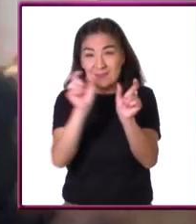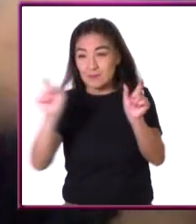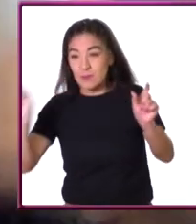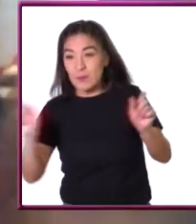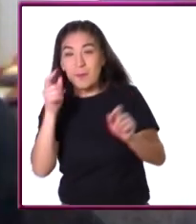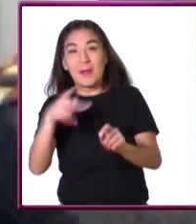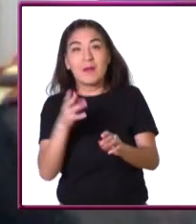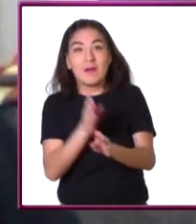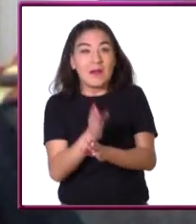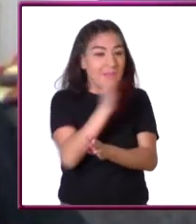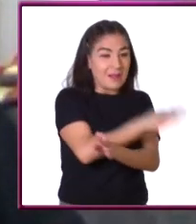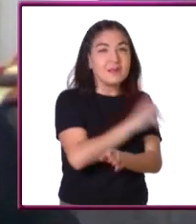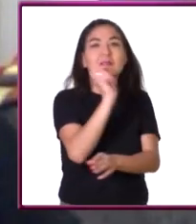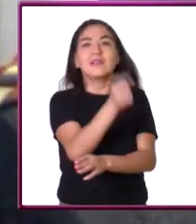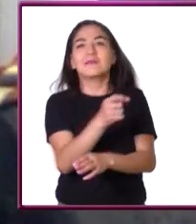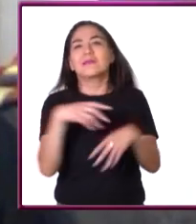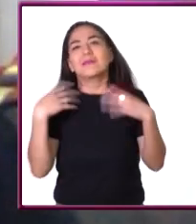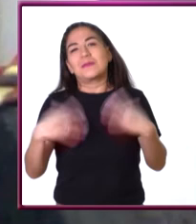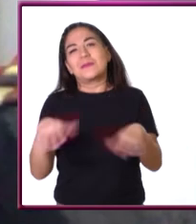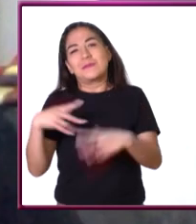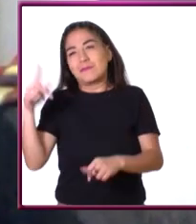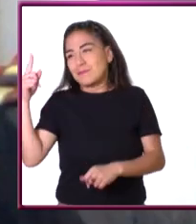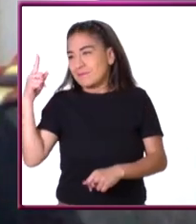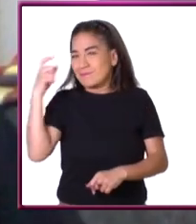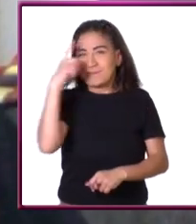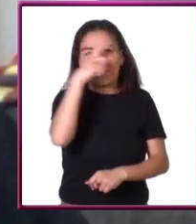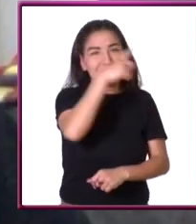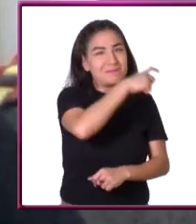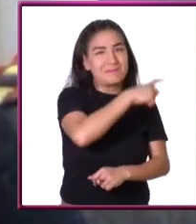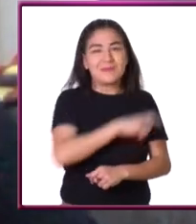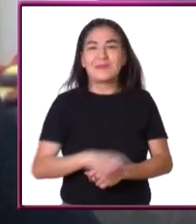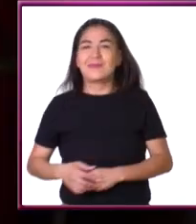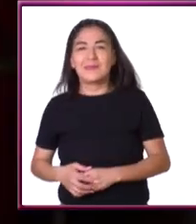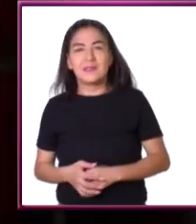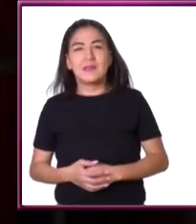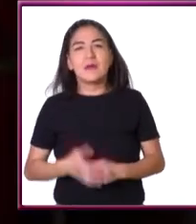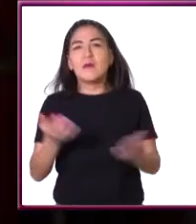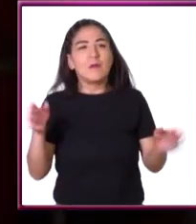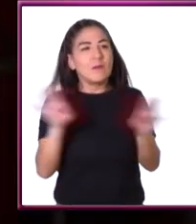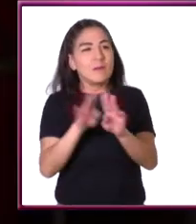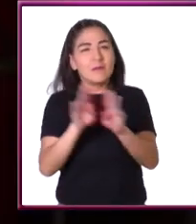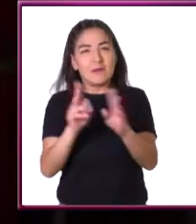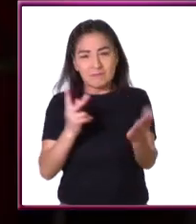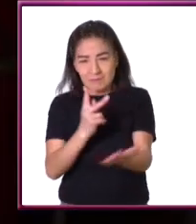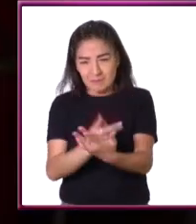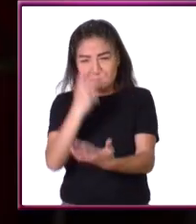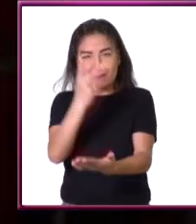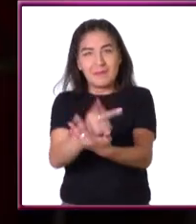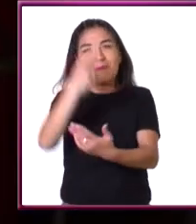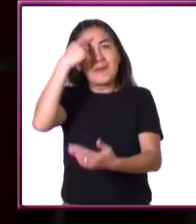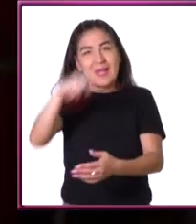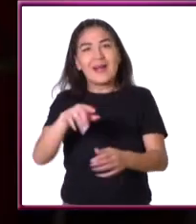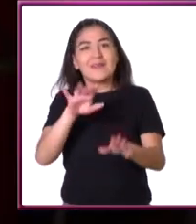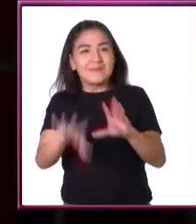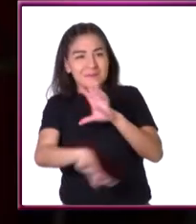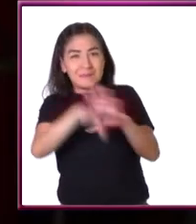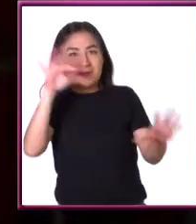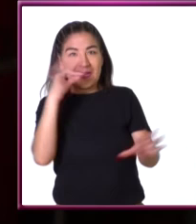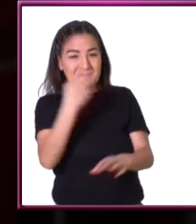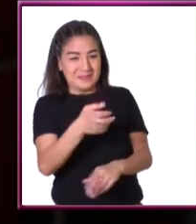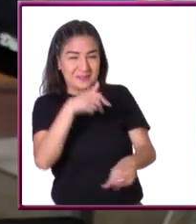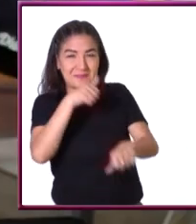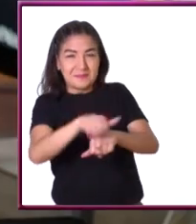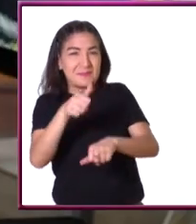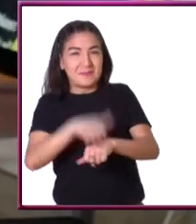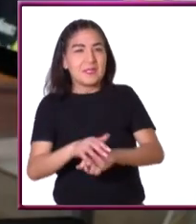con hacia atrás con los números primos pues es una tarea muy extenuante ¿no? ¿y hay algún premio para alguien que encuentre un número